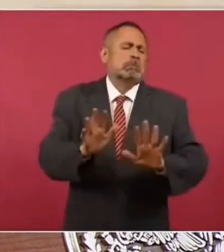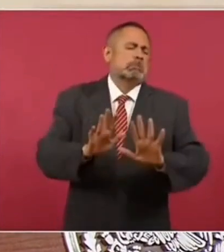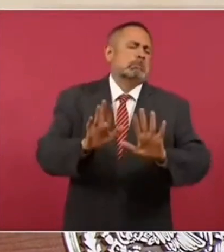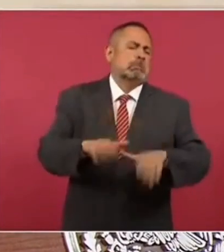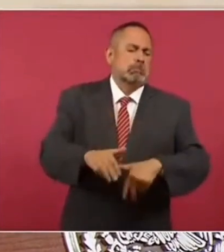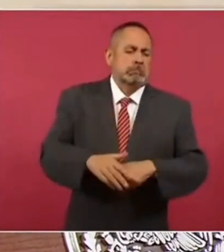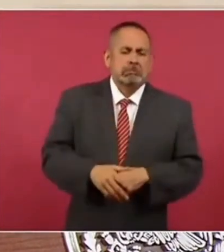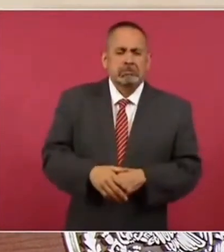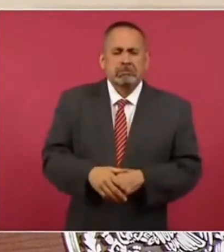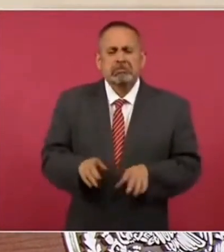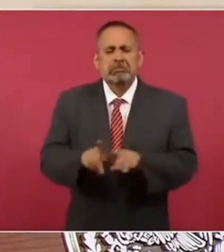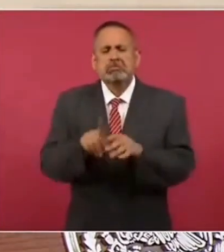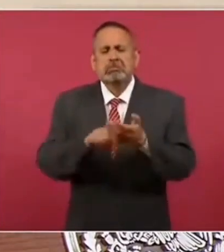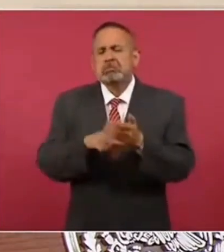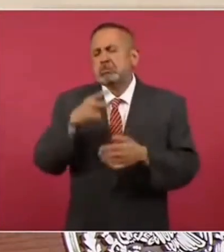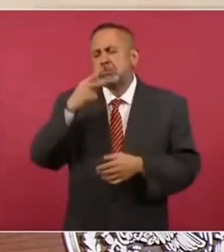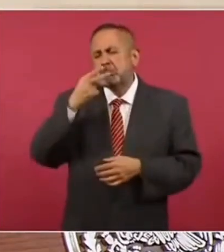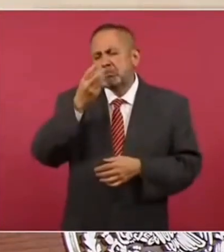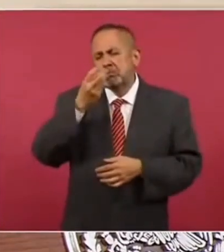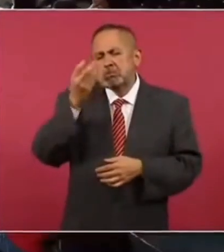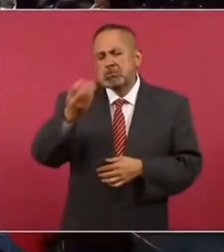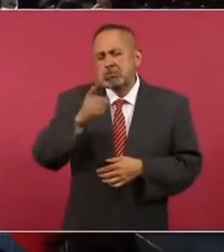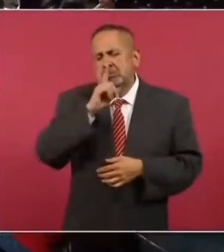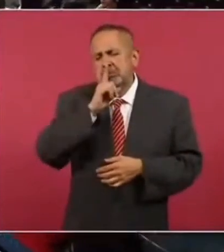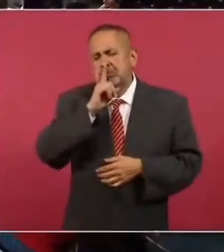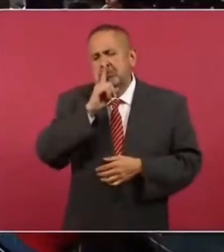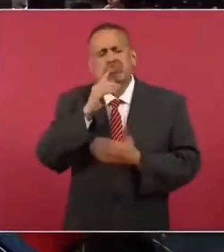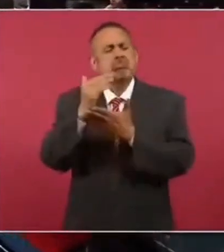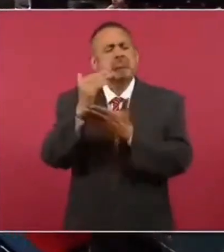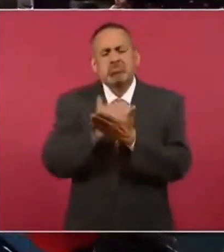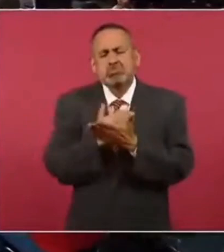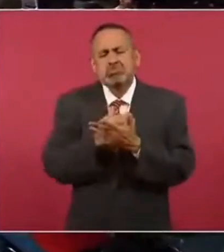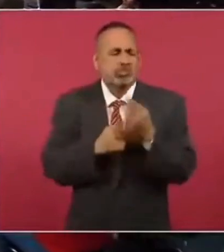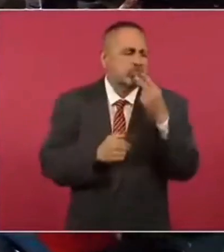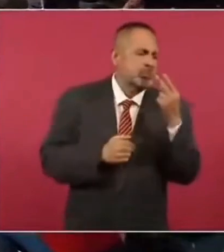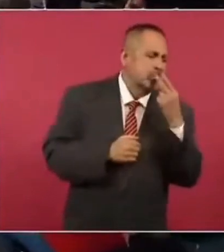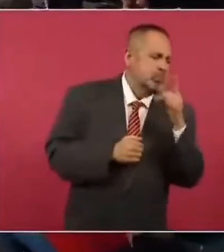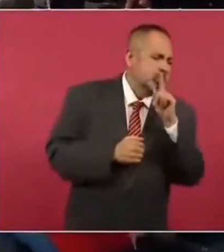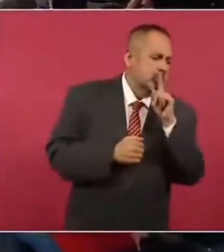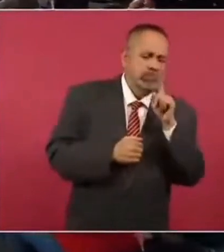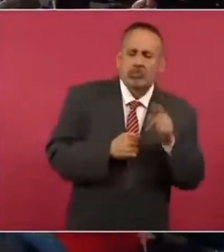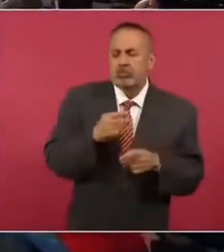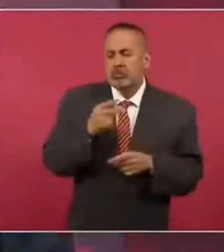Es como cigarrillo. menos dañino que el cigarro.